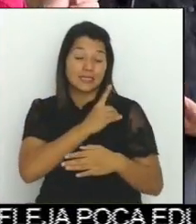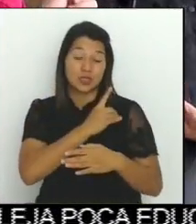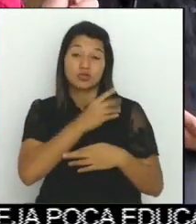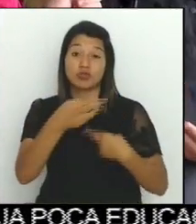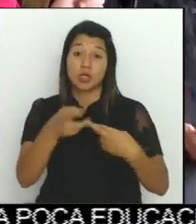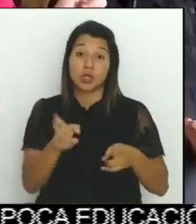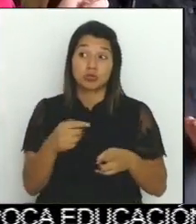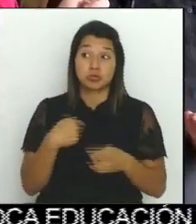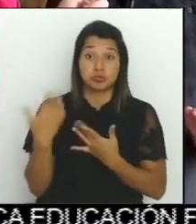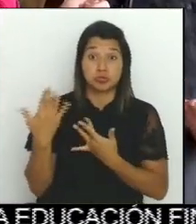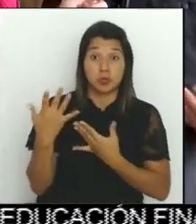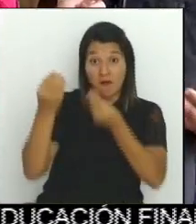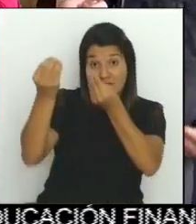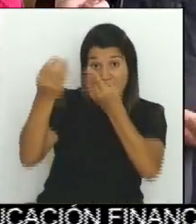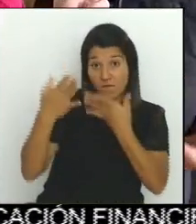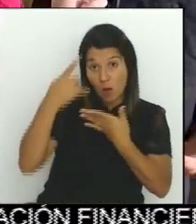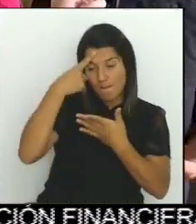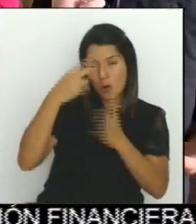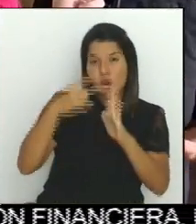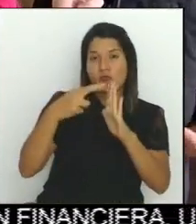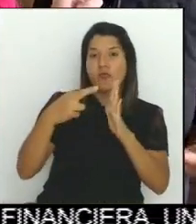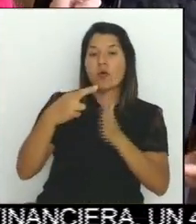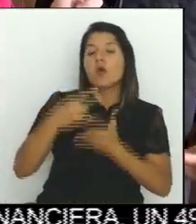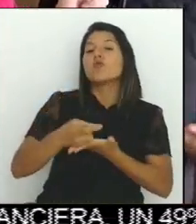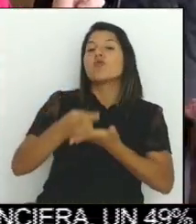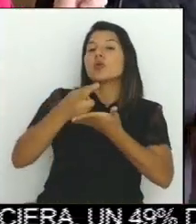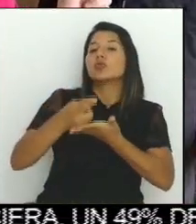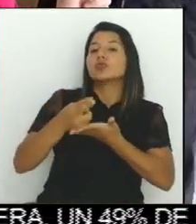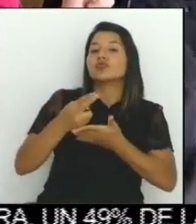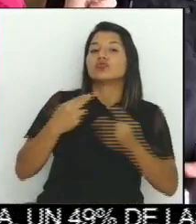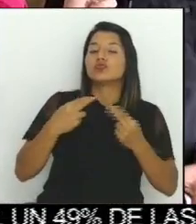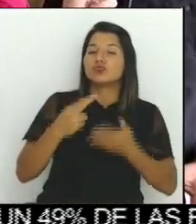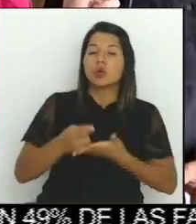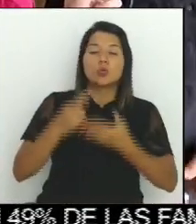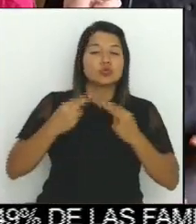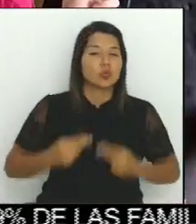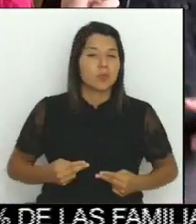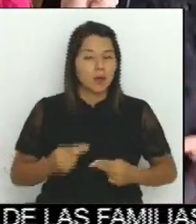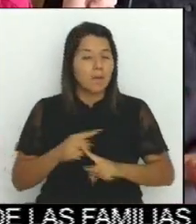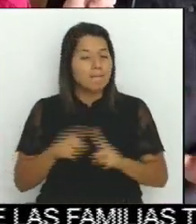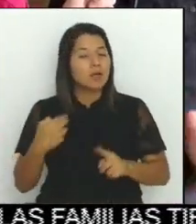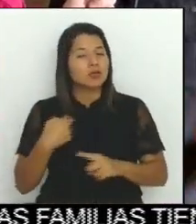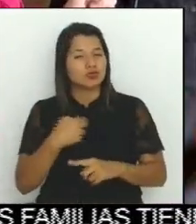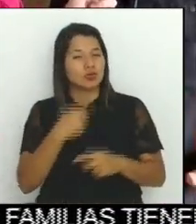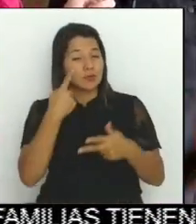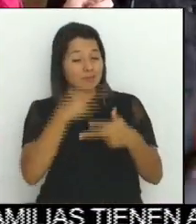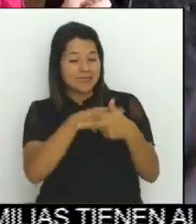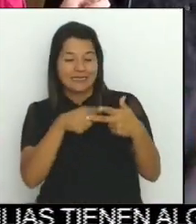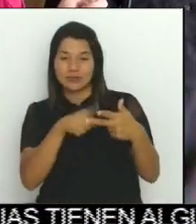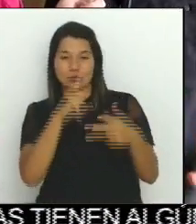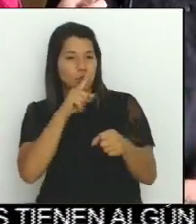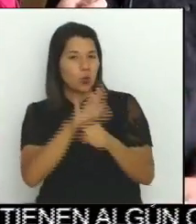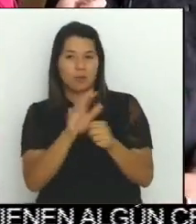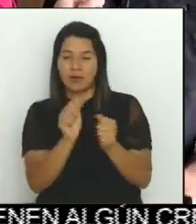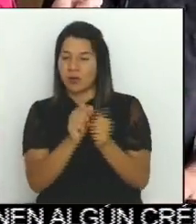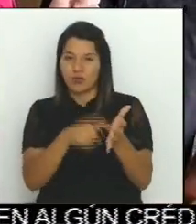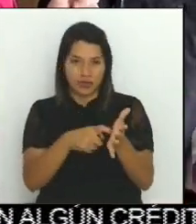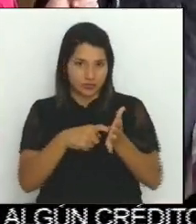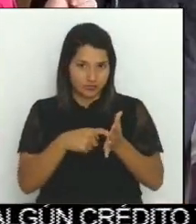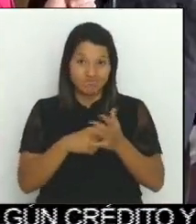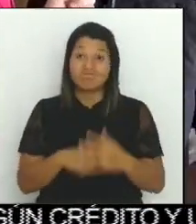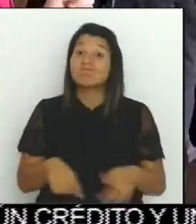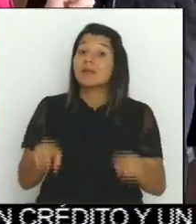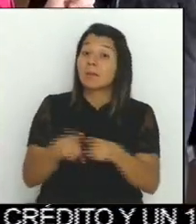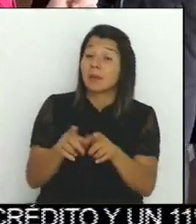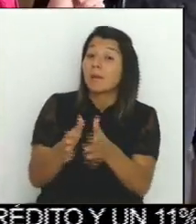pero sí detectamos que no se cumplían los requisitos y también solicitamos a la administración tomar